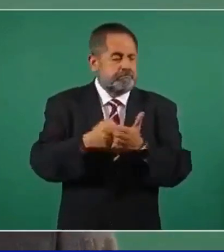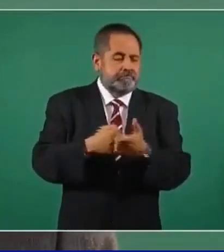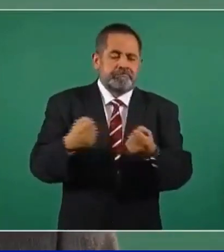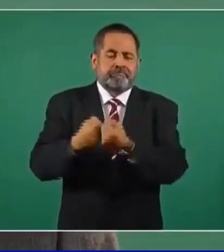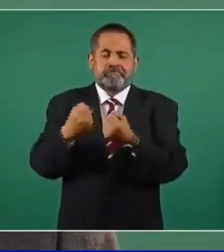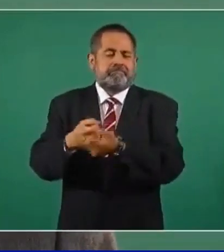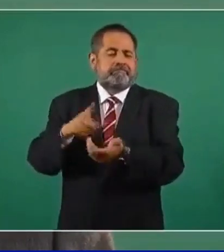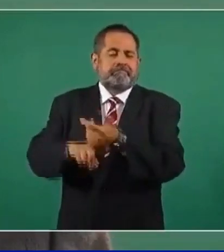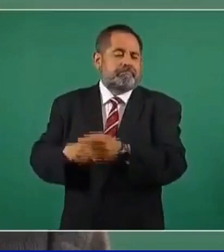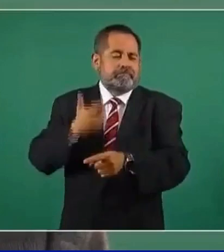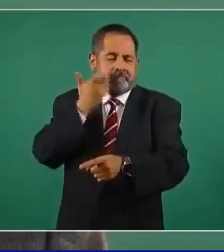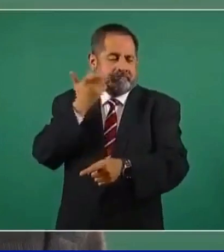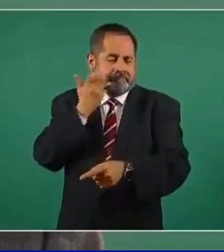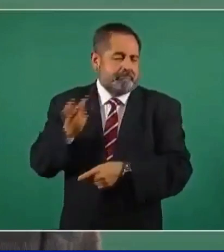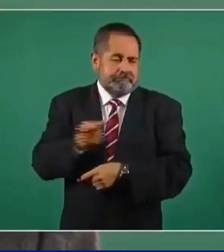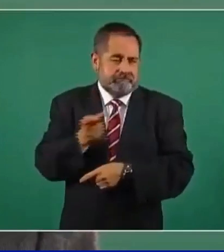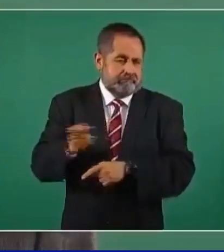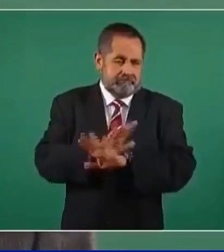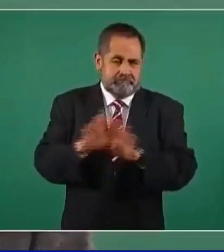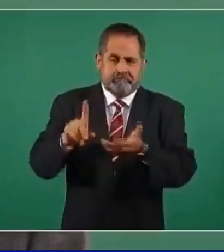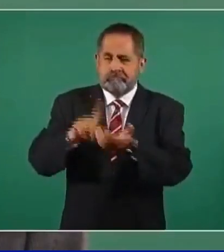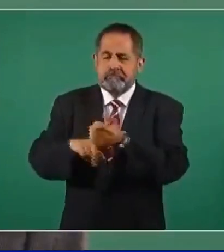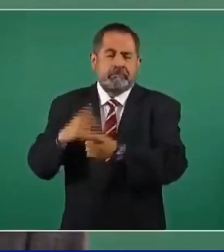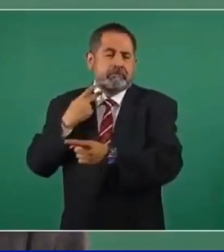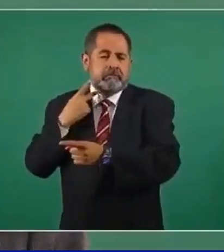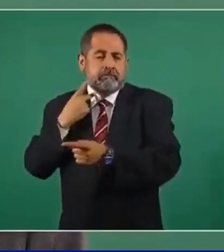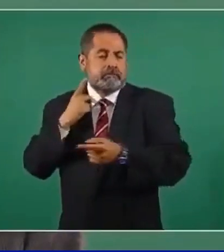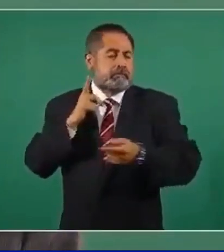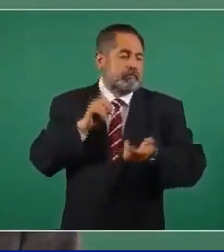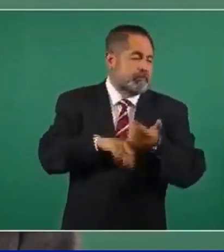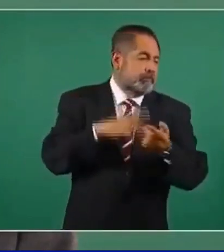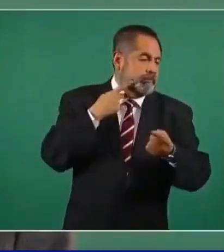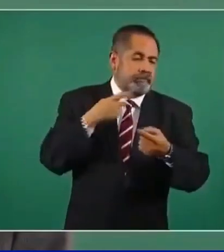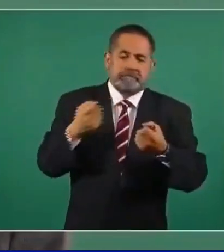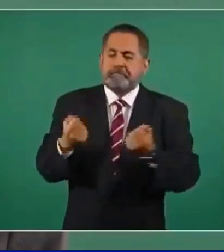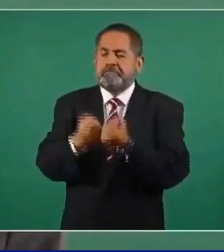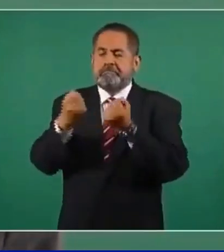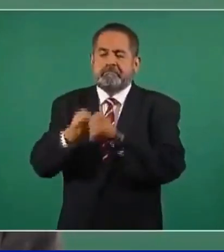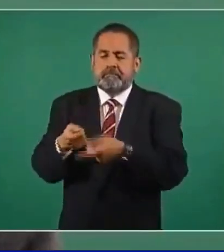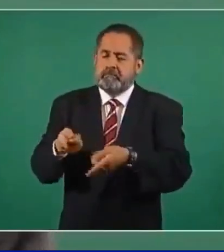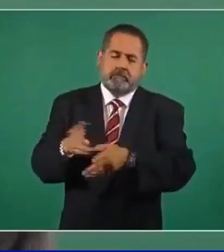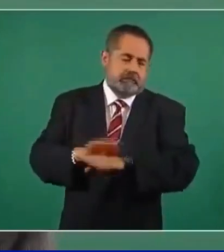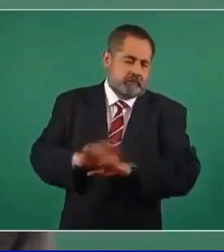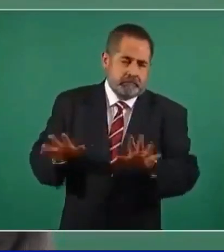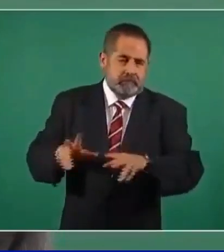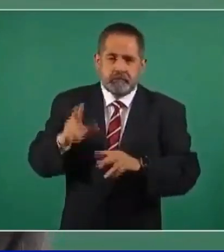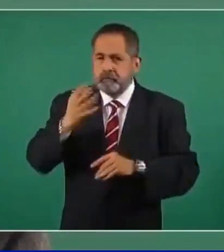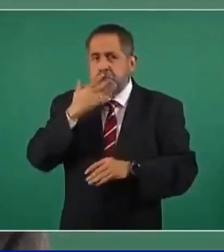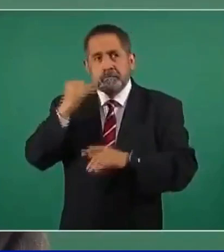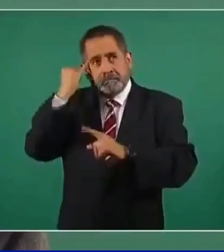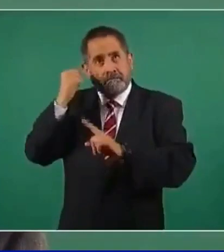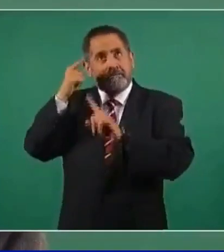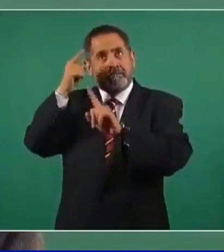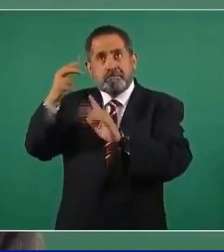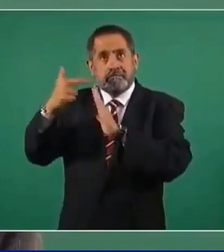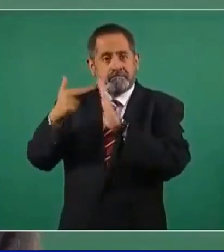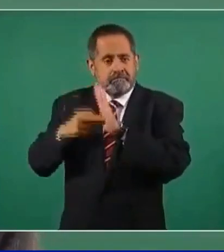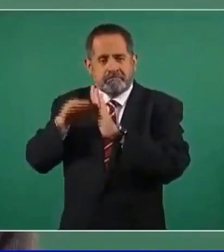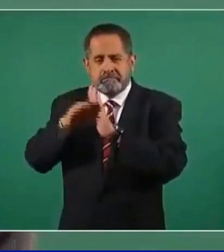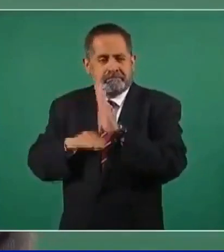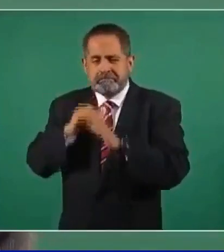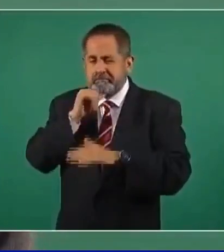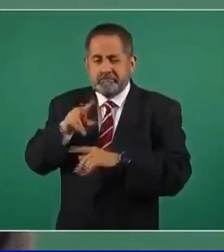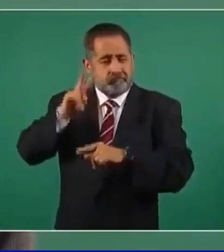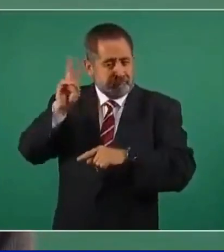de grupos políticos, caciquiles, sin ideales, sin principios, sin